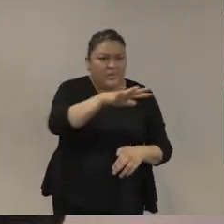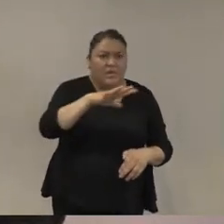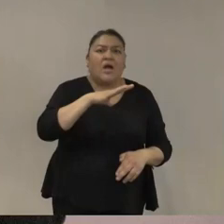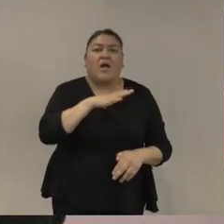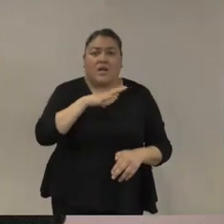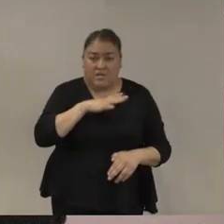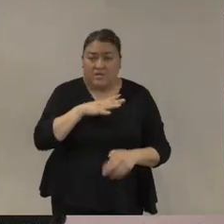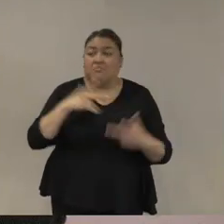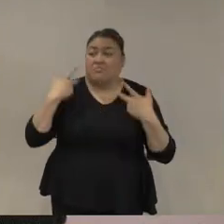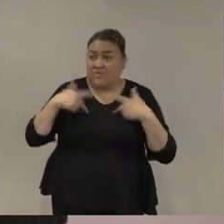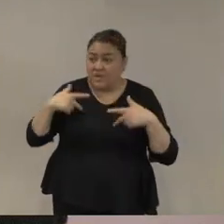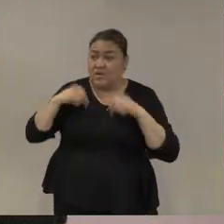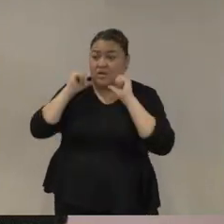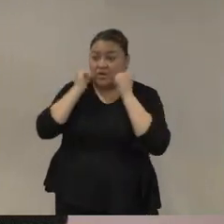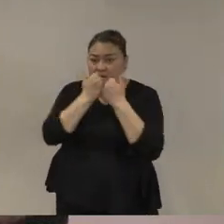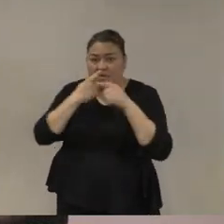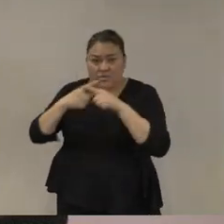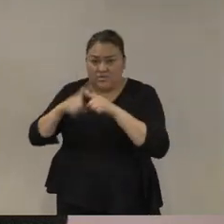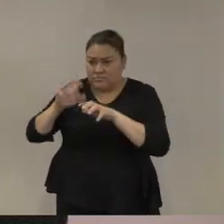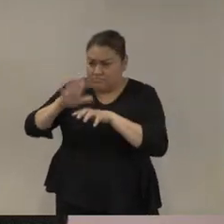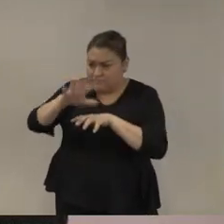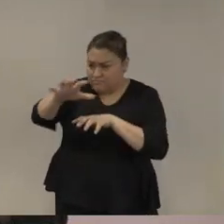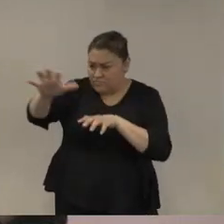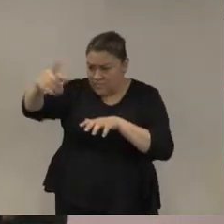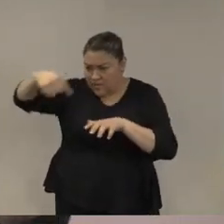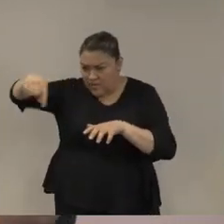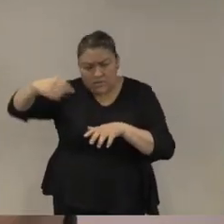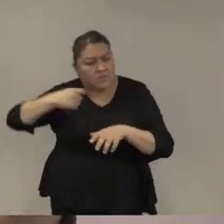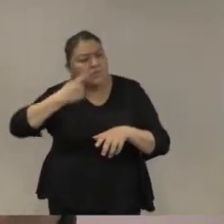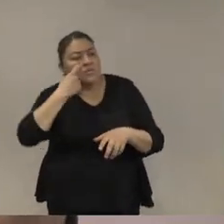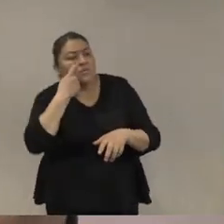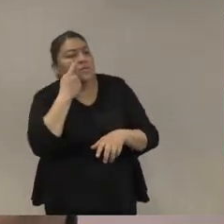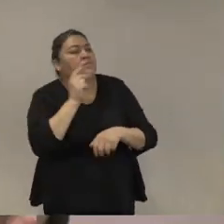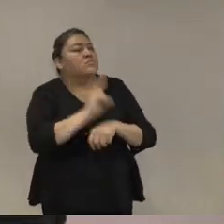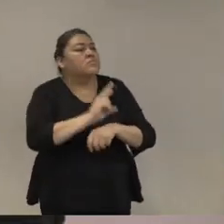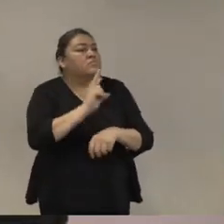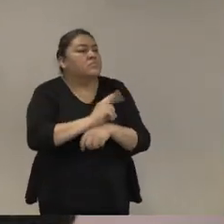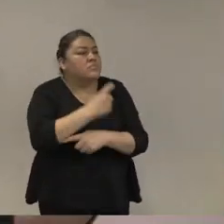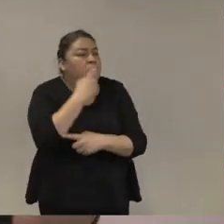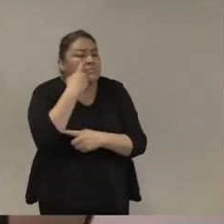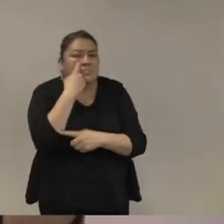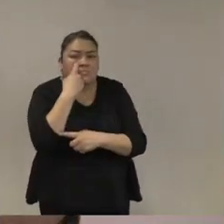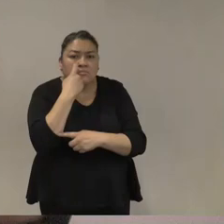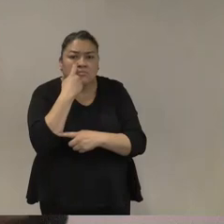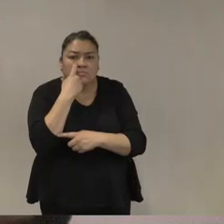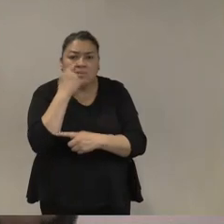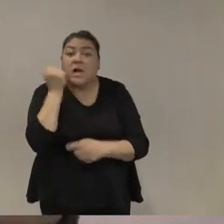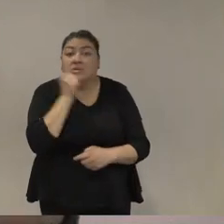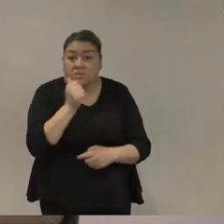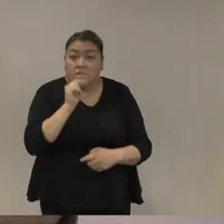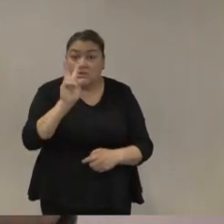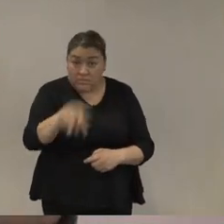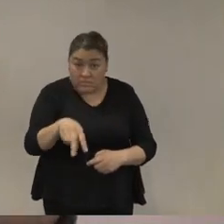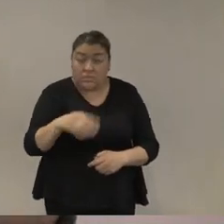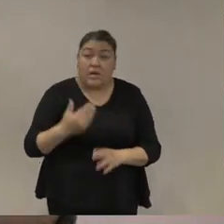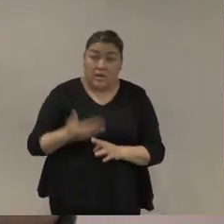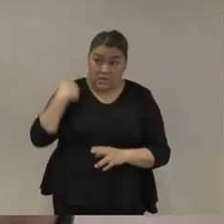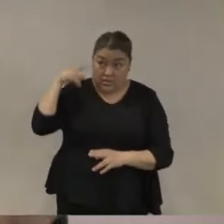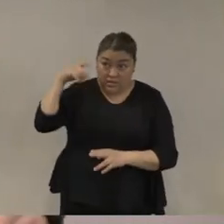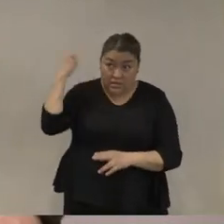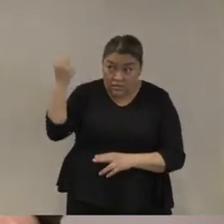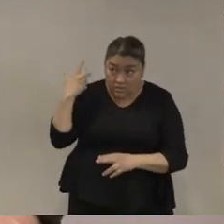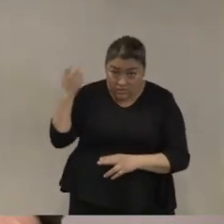la sociedad civil para monitorear y supervisar ese tipo de acción esa conferencia es un resultado de ese